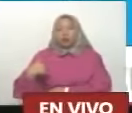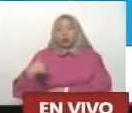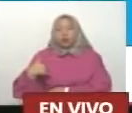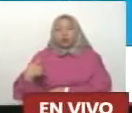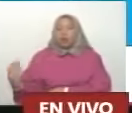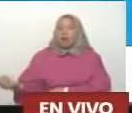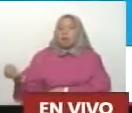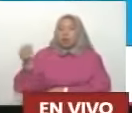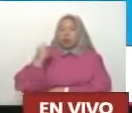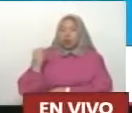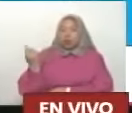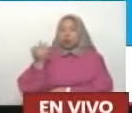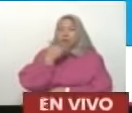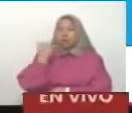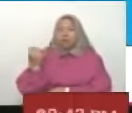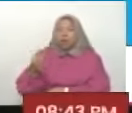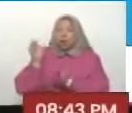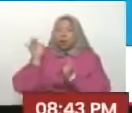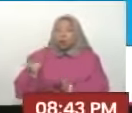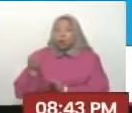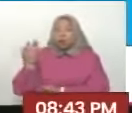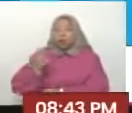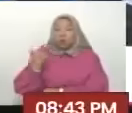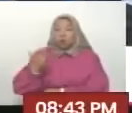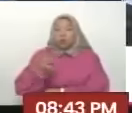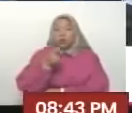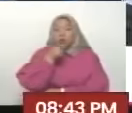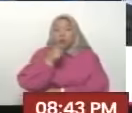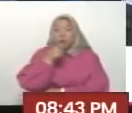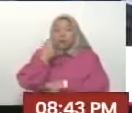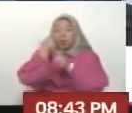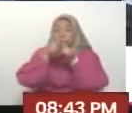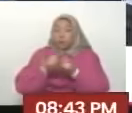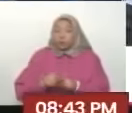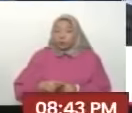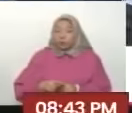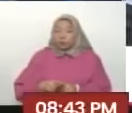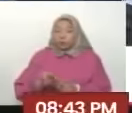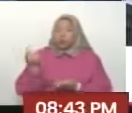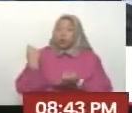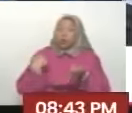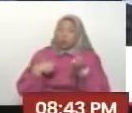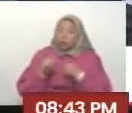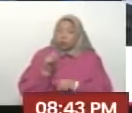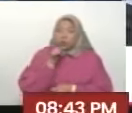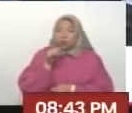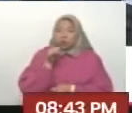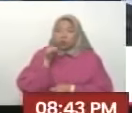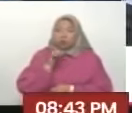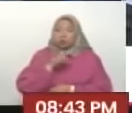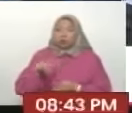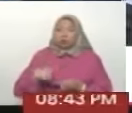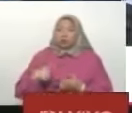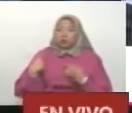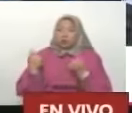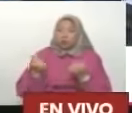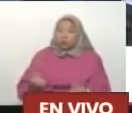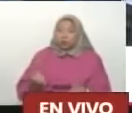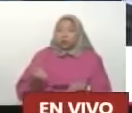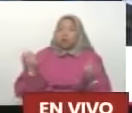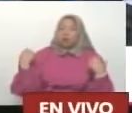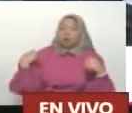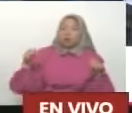el más eficiente rendidor de cuentas de la distribución de recursos en